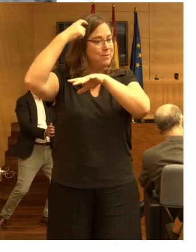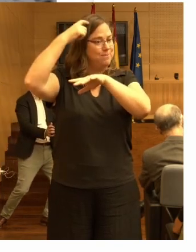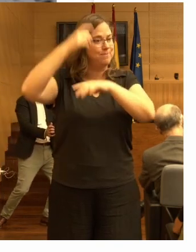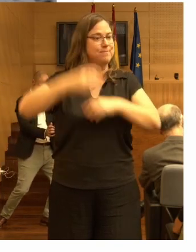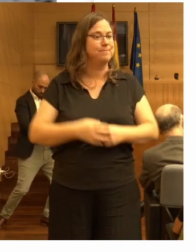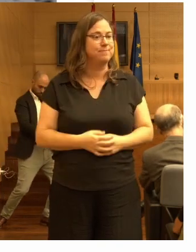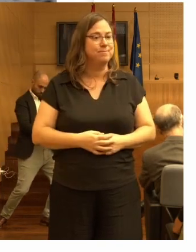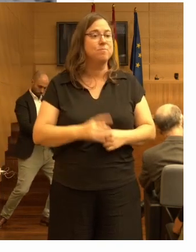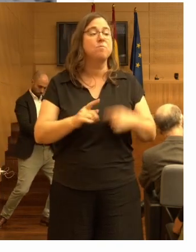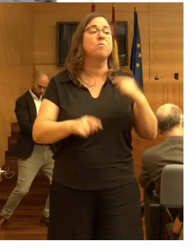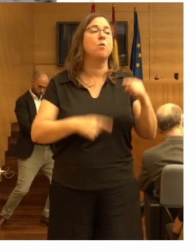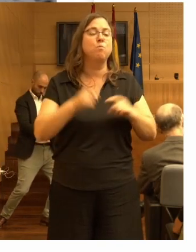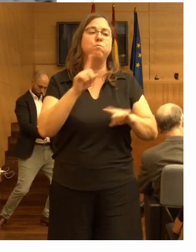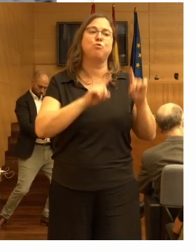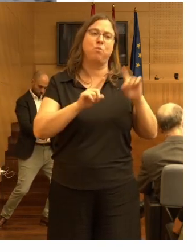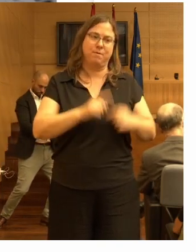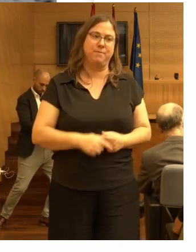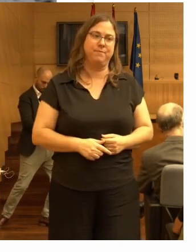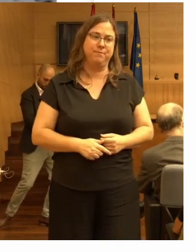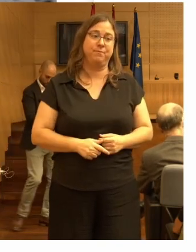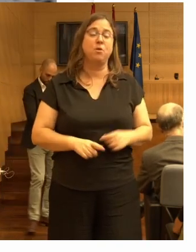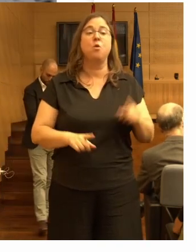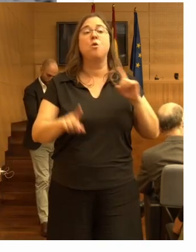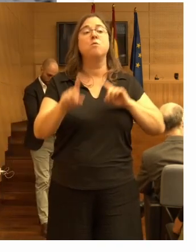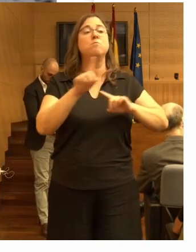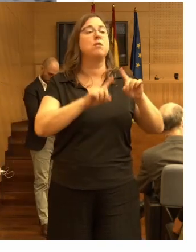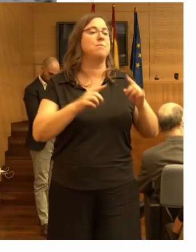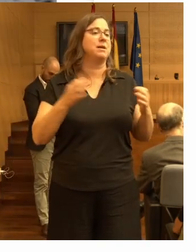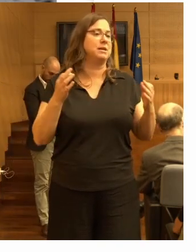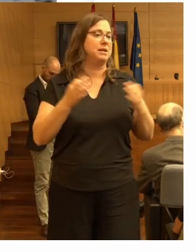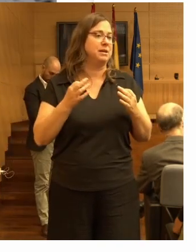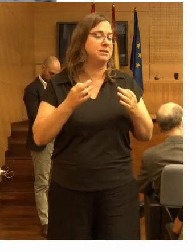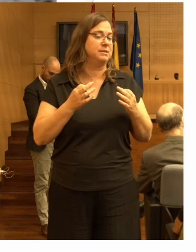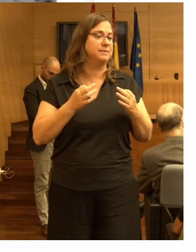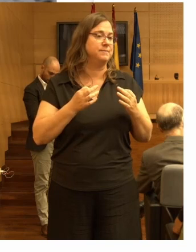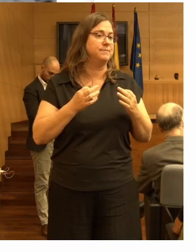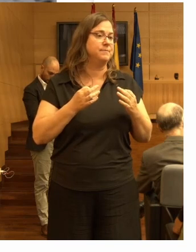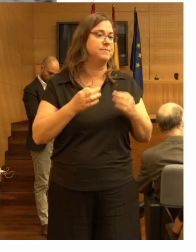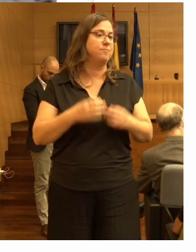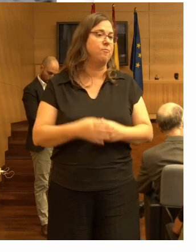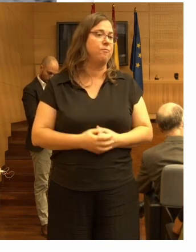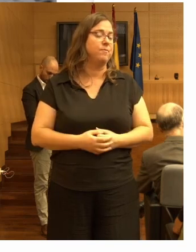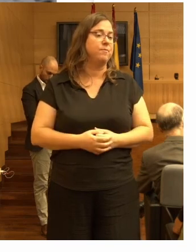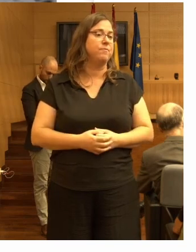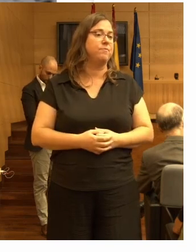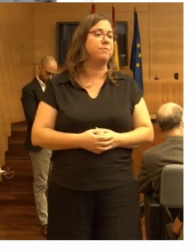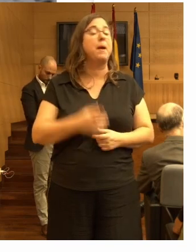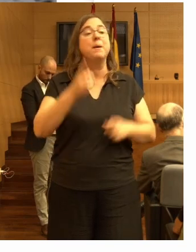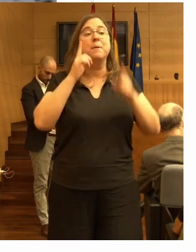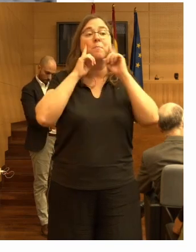va a ser un problemón. Así que el problema aquí es cómo venir